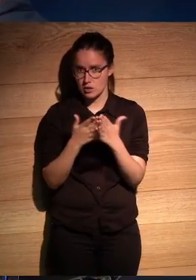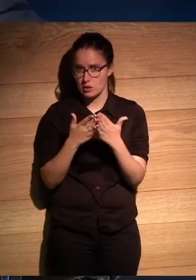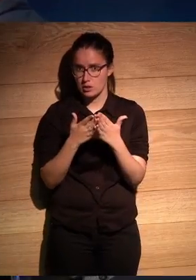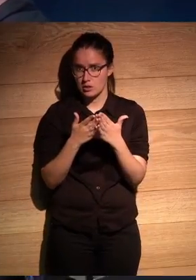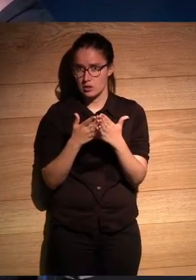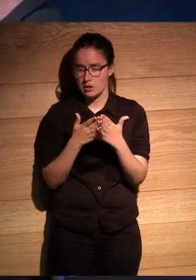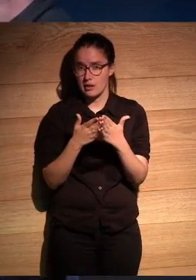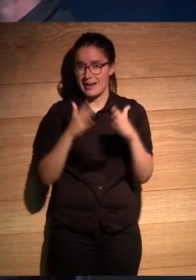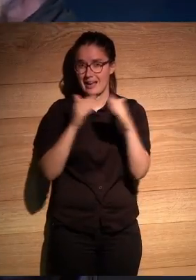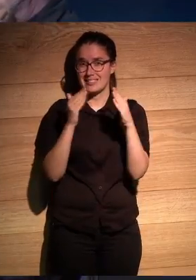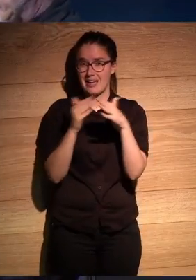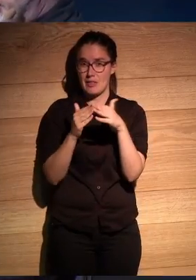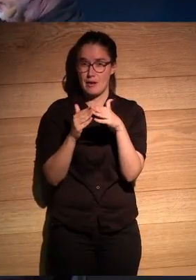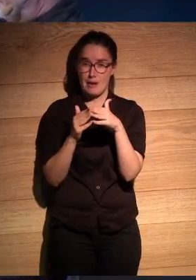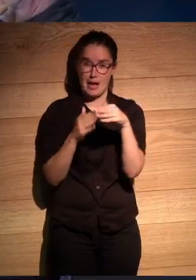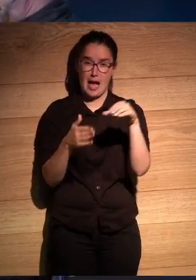en Casa de América en Barcelona